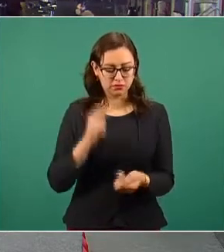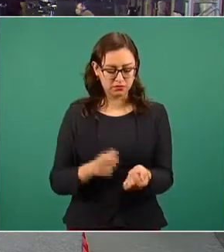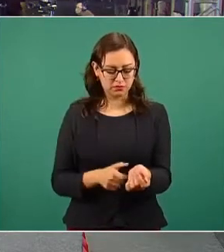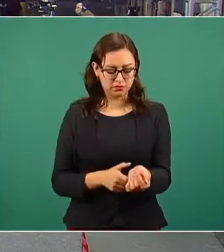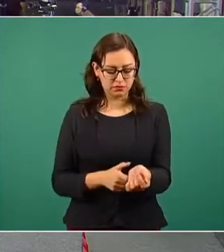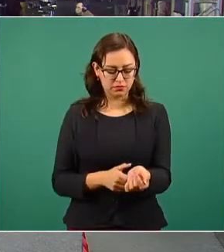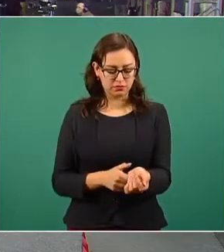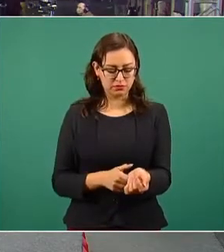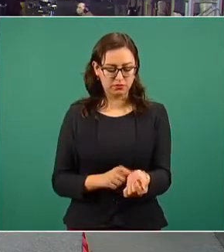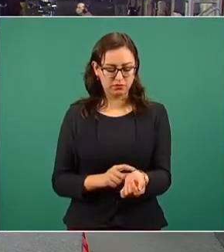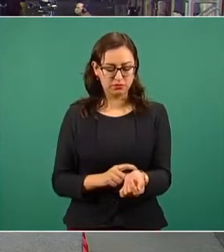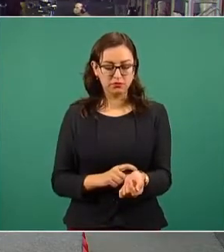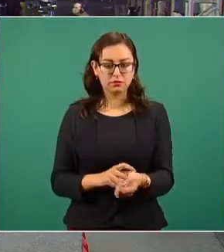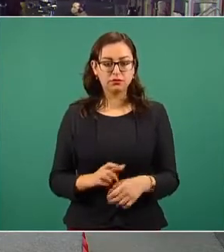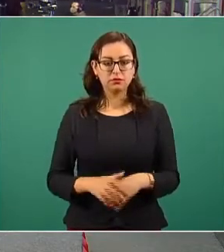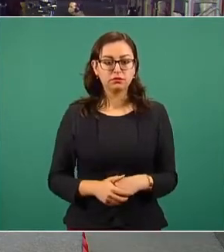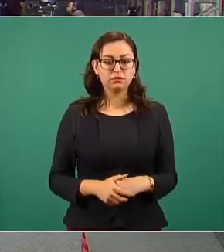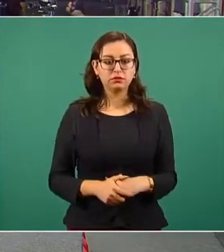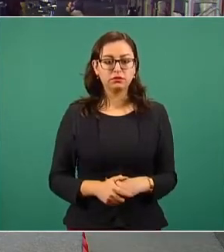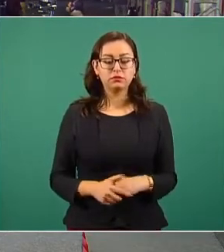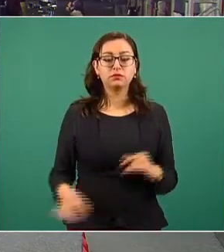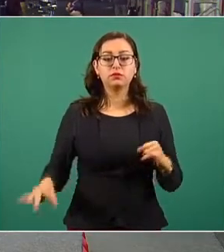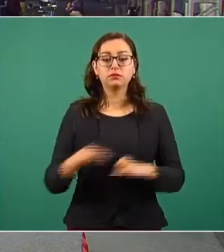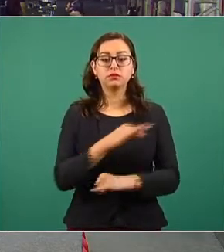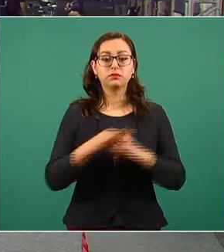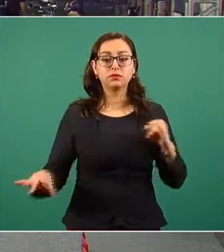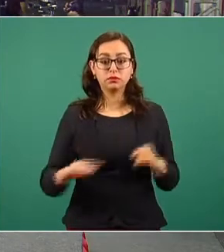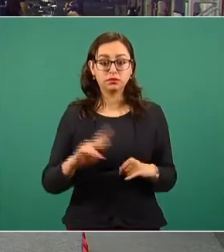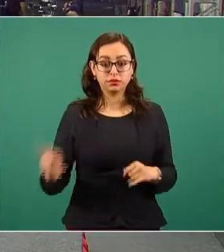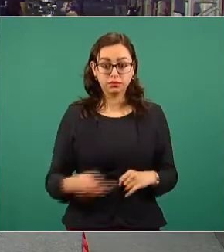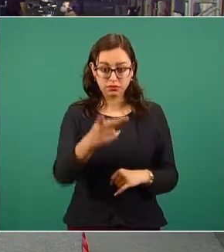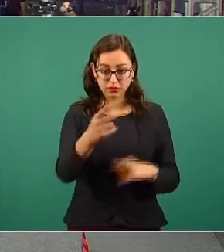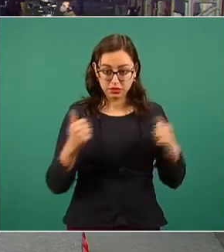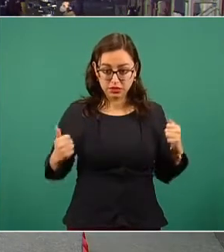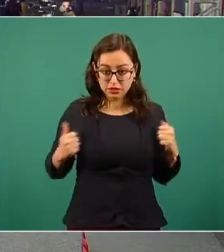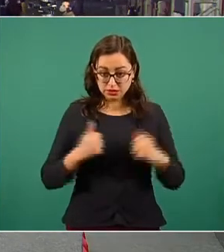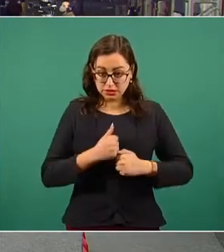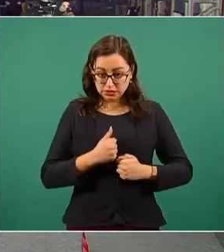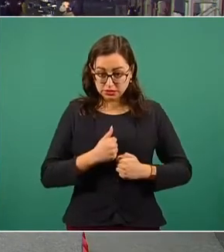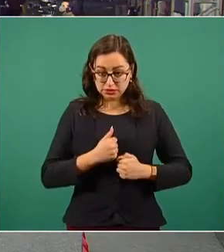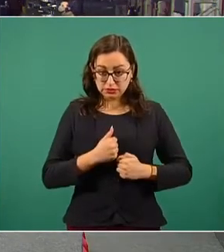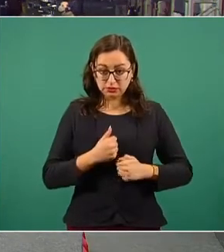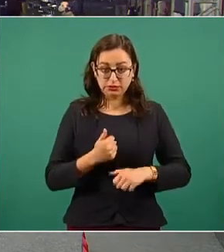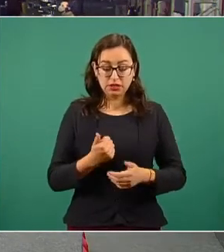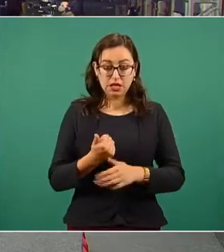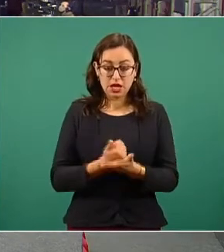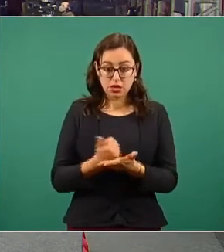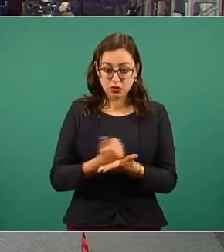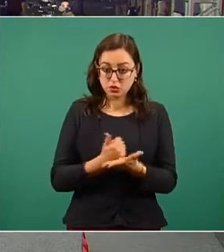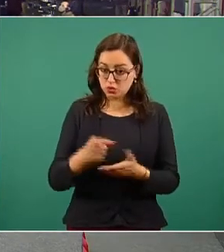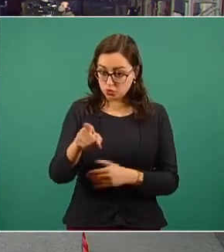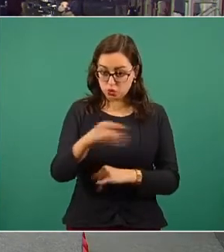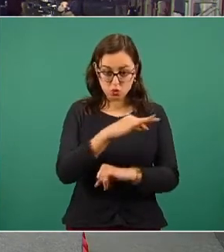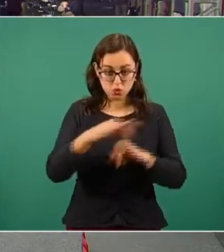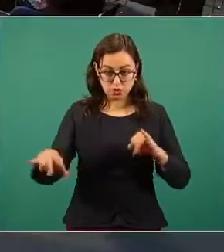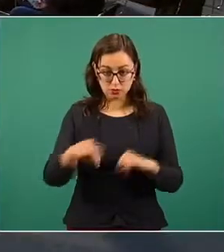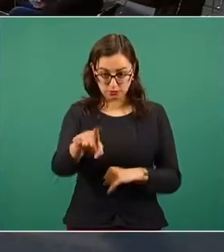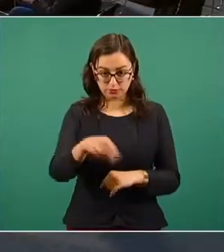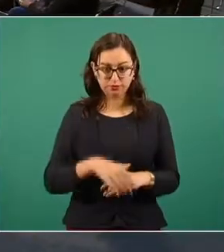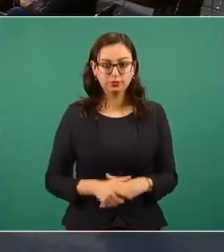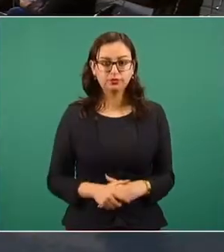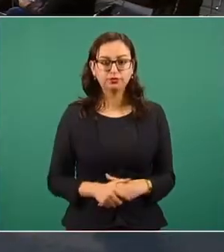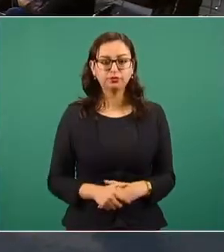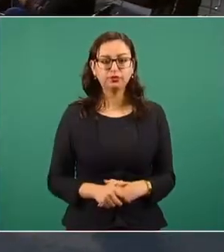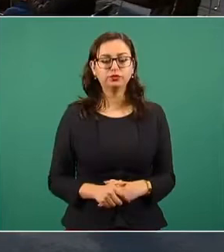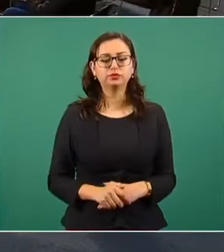Y ya por último, creo que el chaleco azul, ¿verdad? Te había dicho que tú. Ya para terminar. Buenos días.